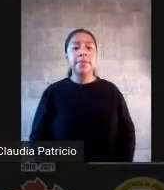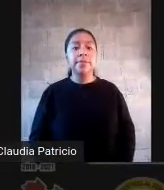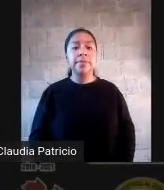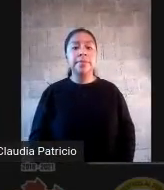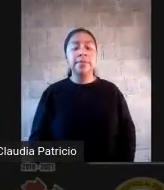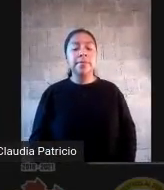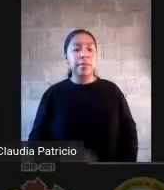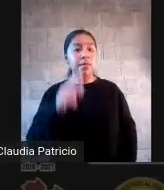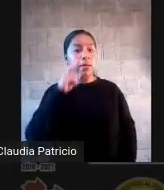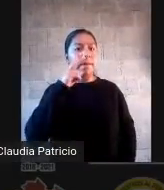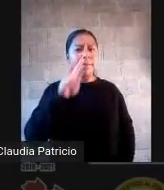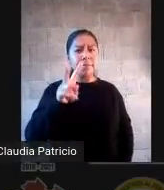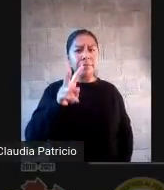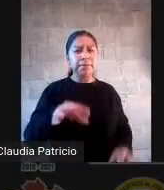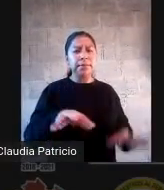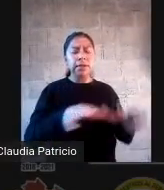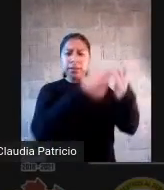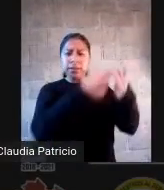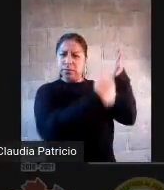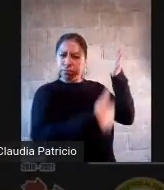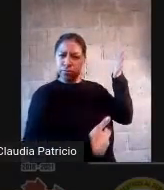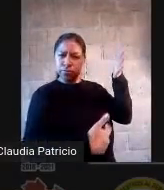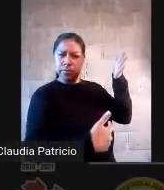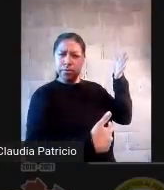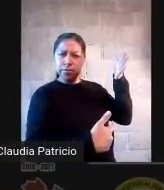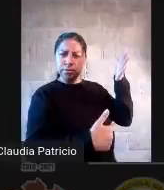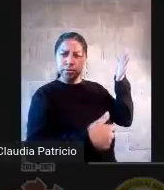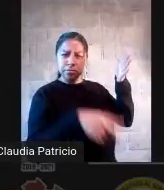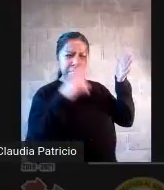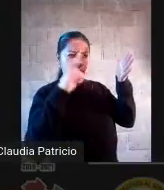o no se ve. Háganme una seña de que sí se ve.